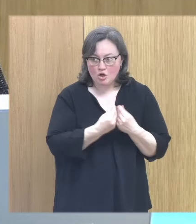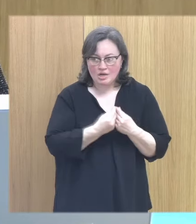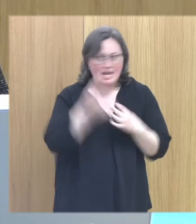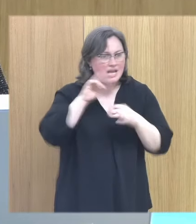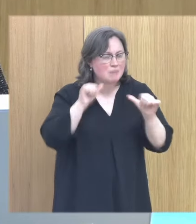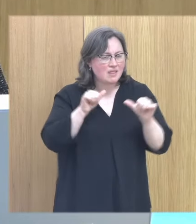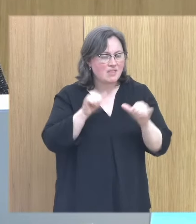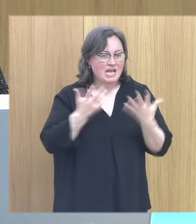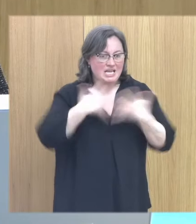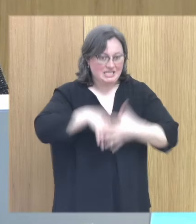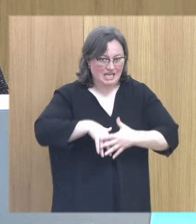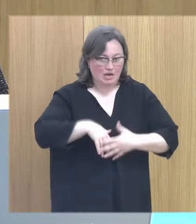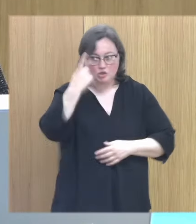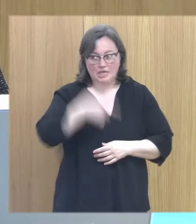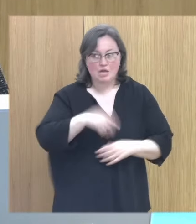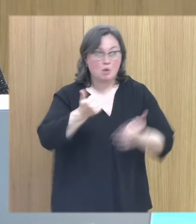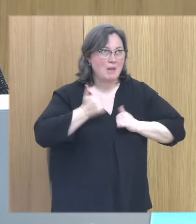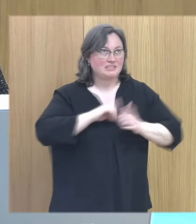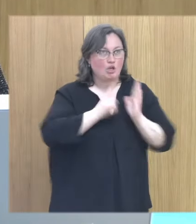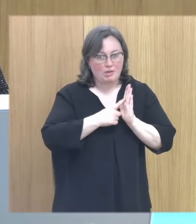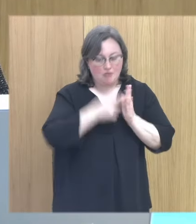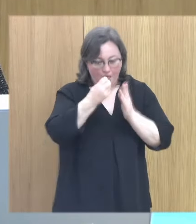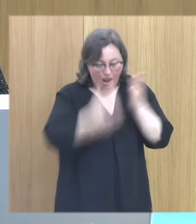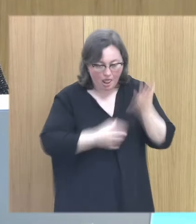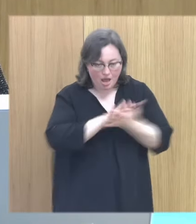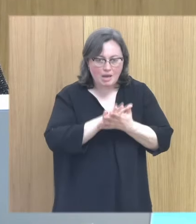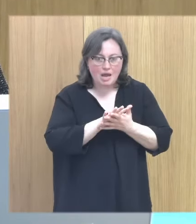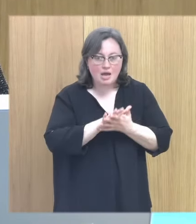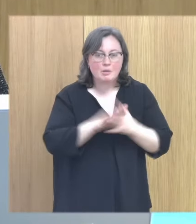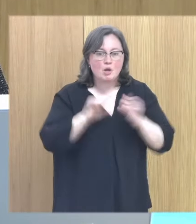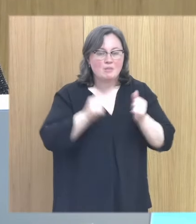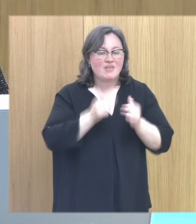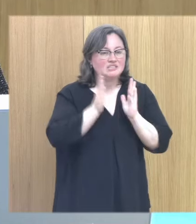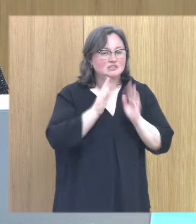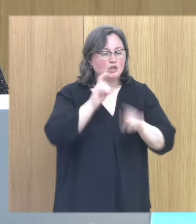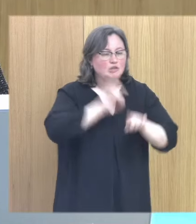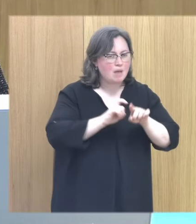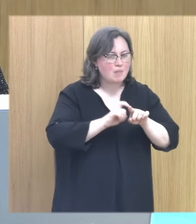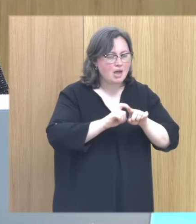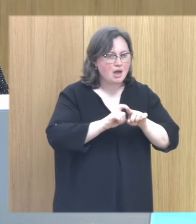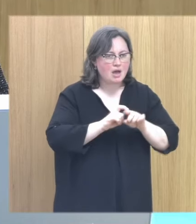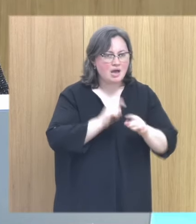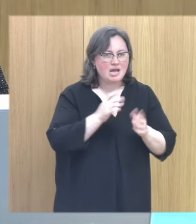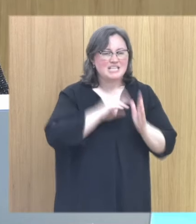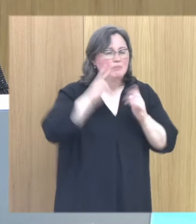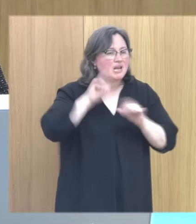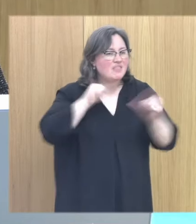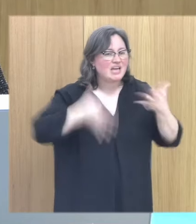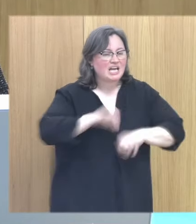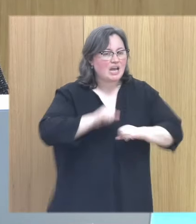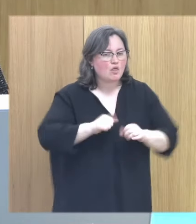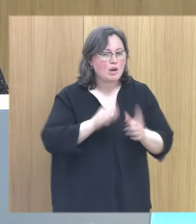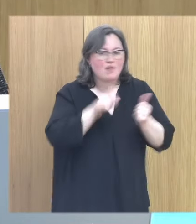experiencia integradora sé que esto daría para un máster entero pero ¿cómo lo empiezas a procesar en la psicoterapia con los niños con las niñas? ¿el